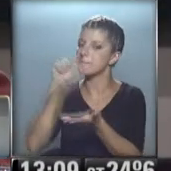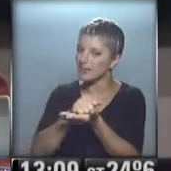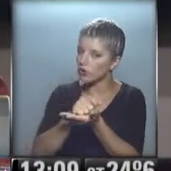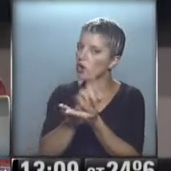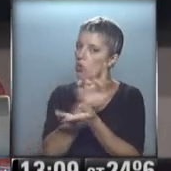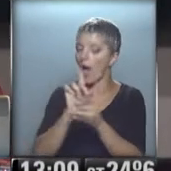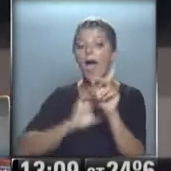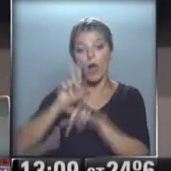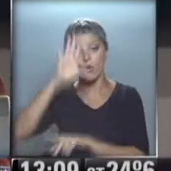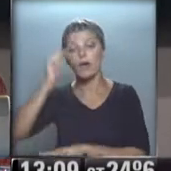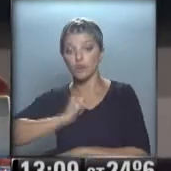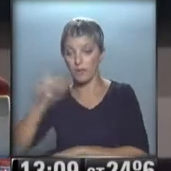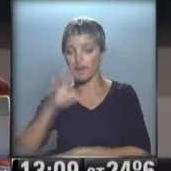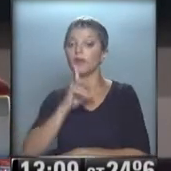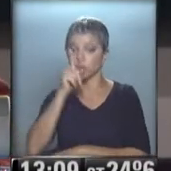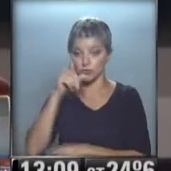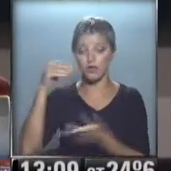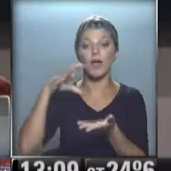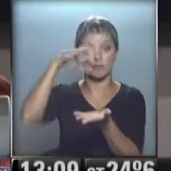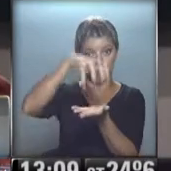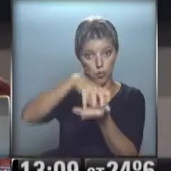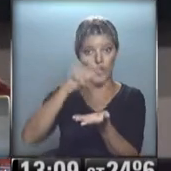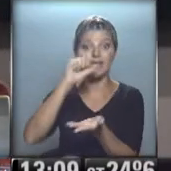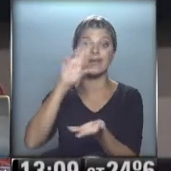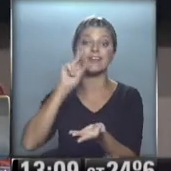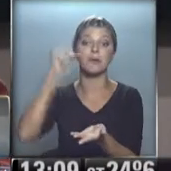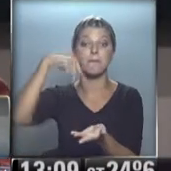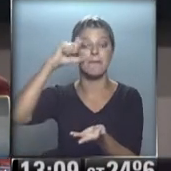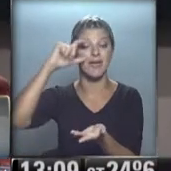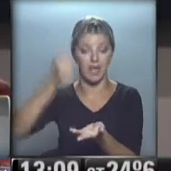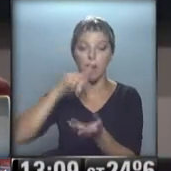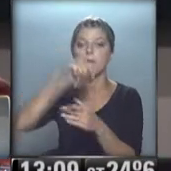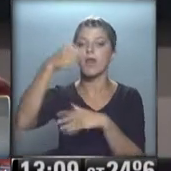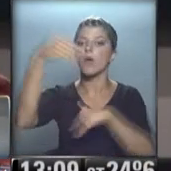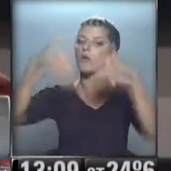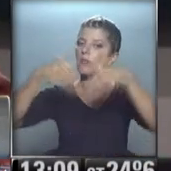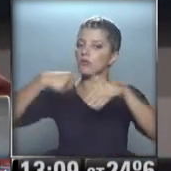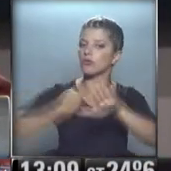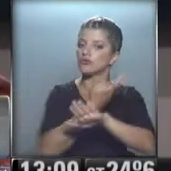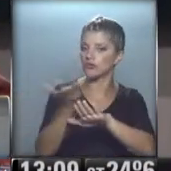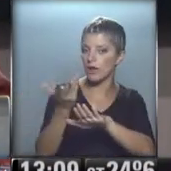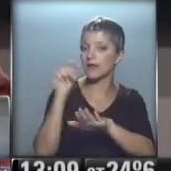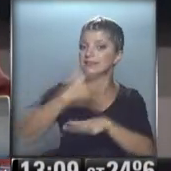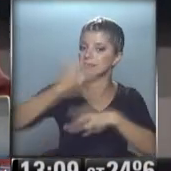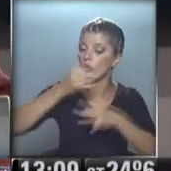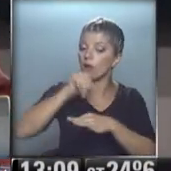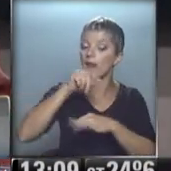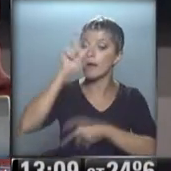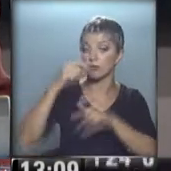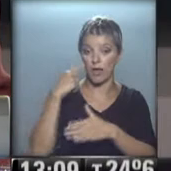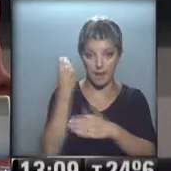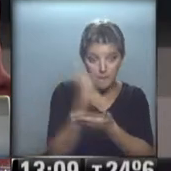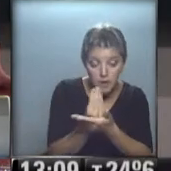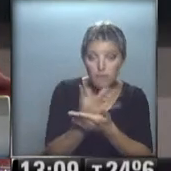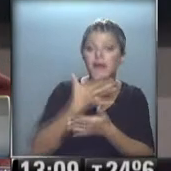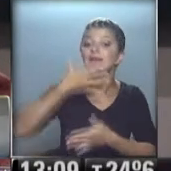en Crimea mañana va a haber un referéndum y probablemente la mayoría de los habitantes de Crimea deciden que van